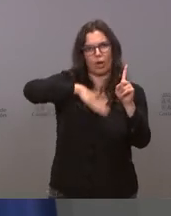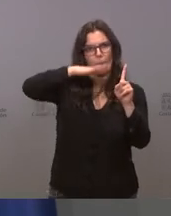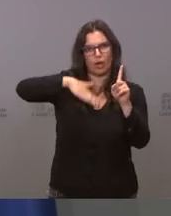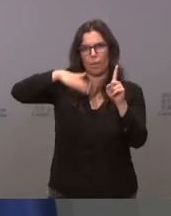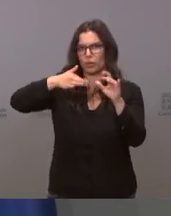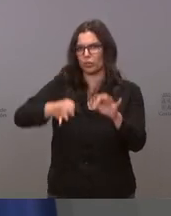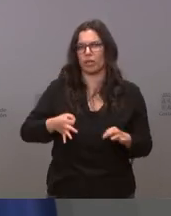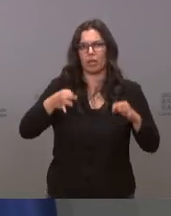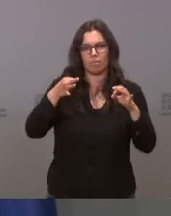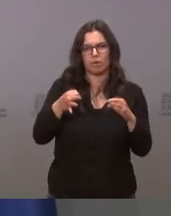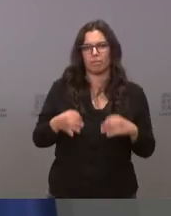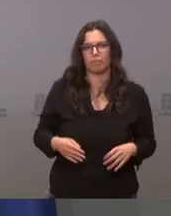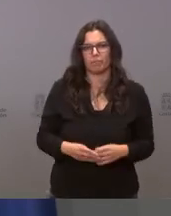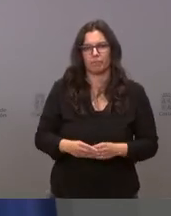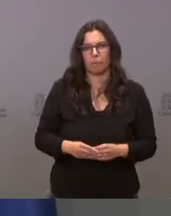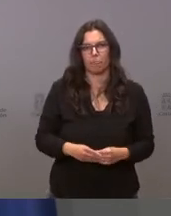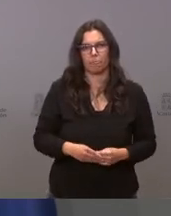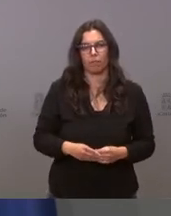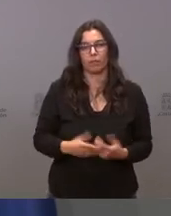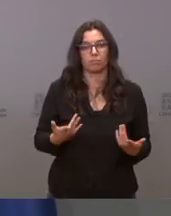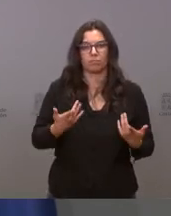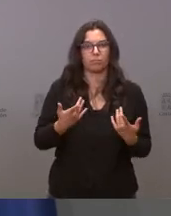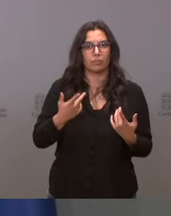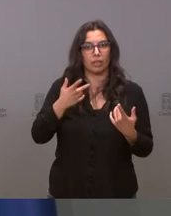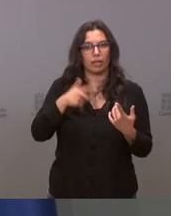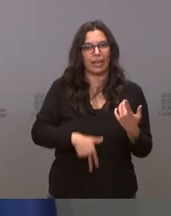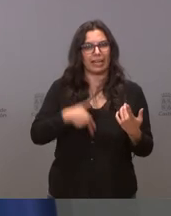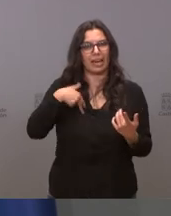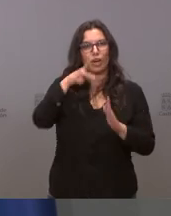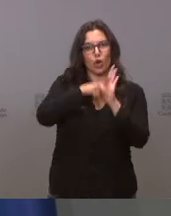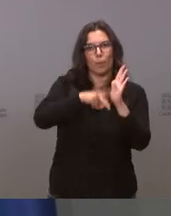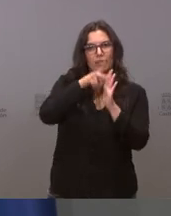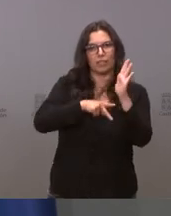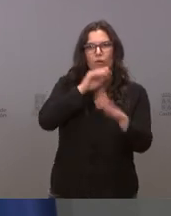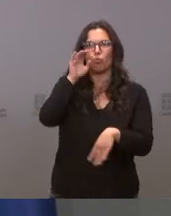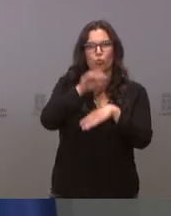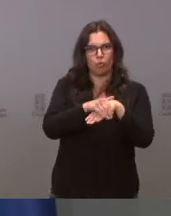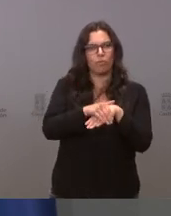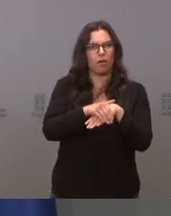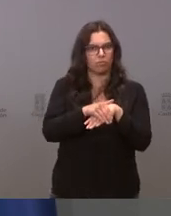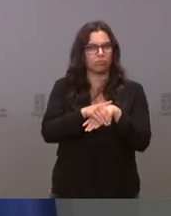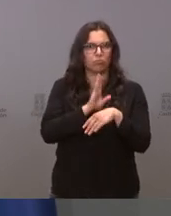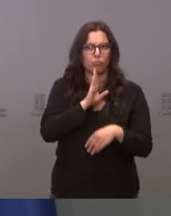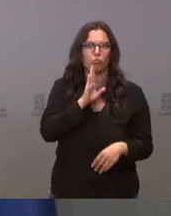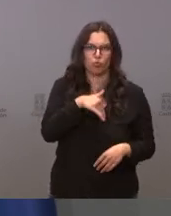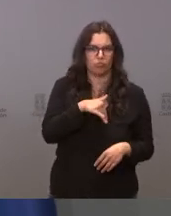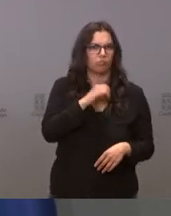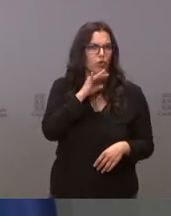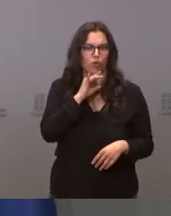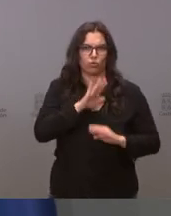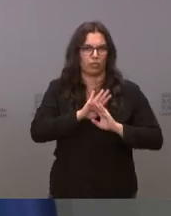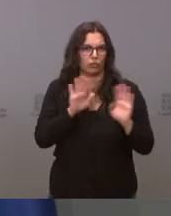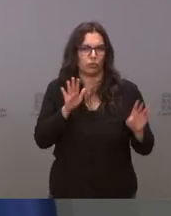nacional y el grado de cumplimiento de las normas para nosotros es muy muy satisfactorio